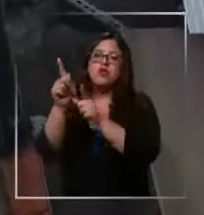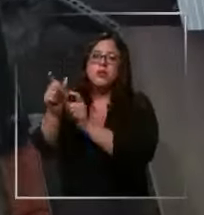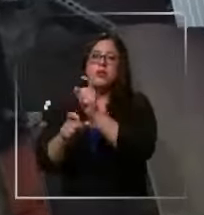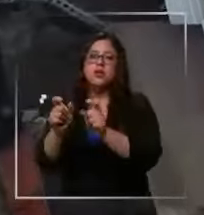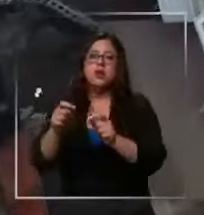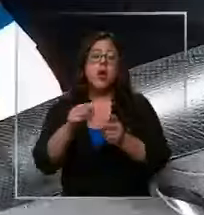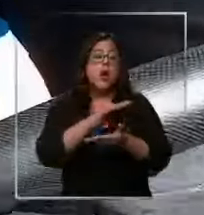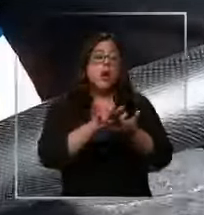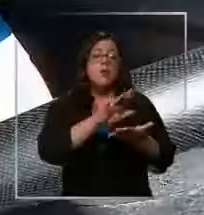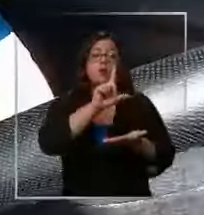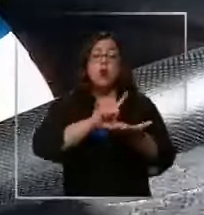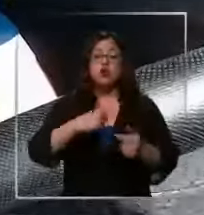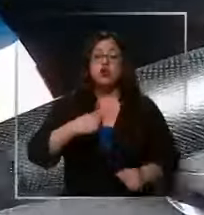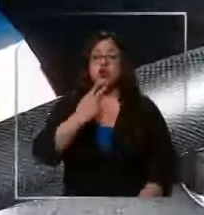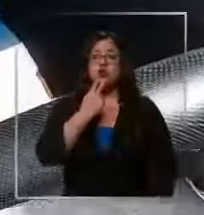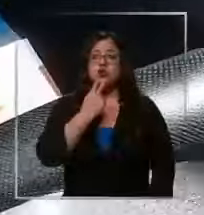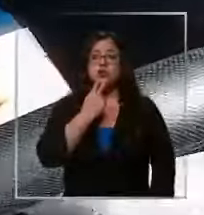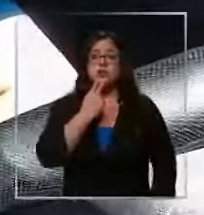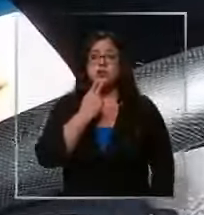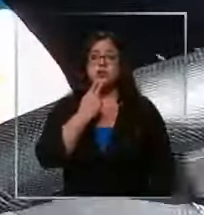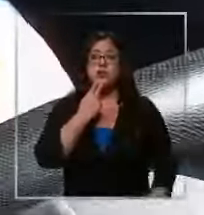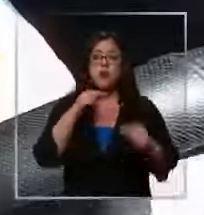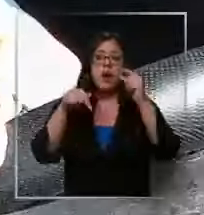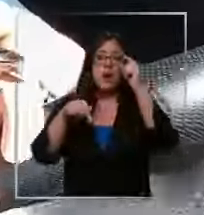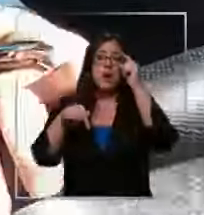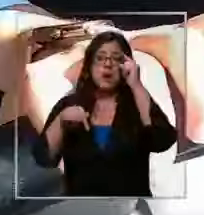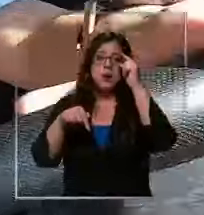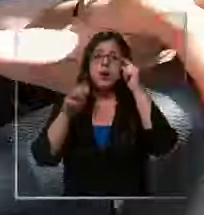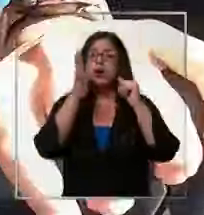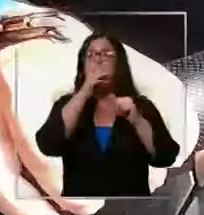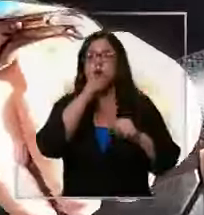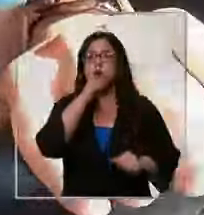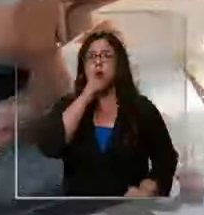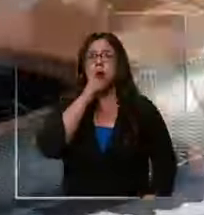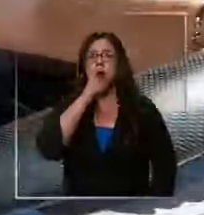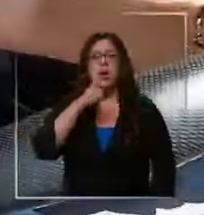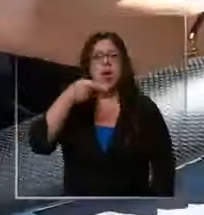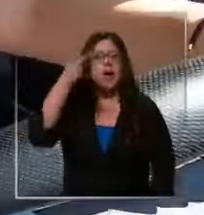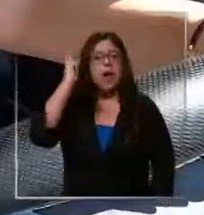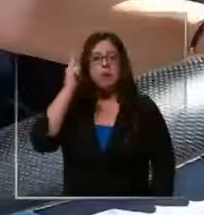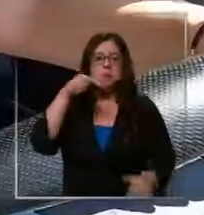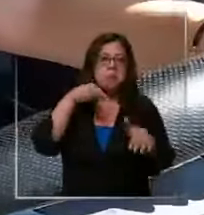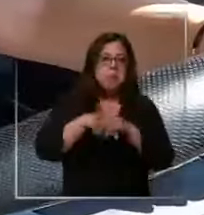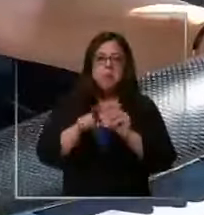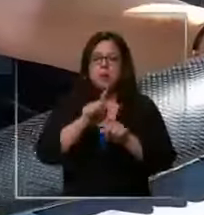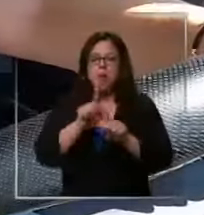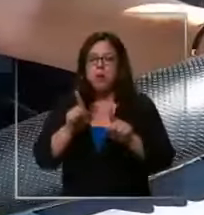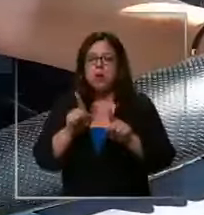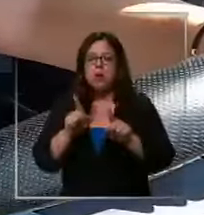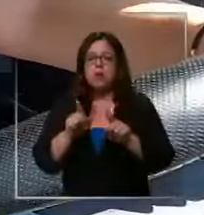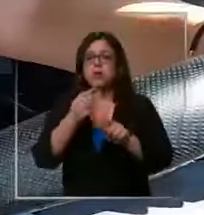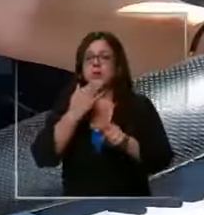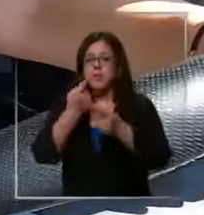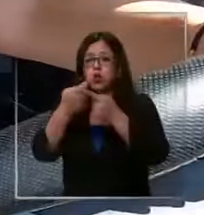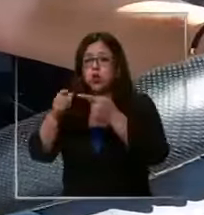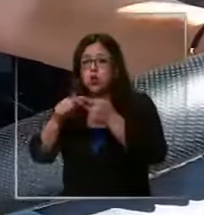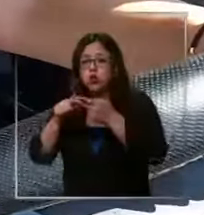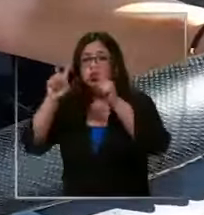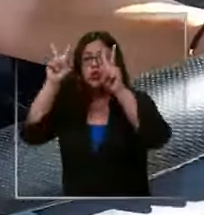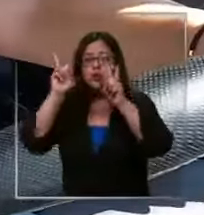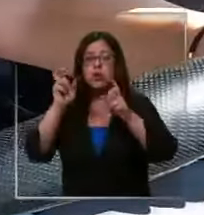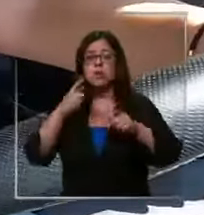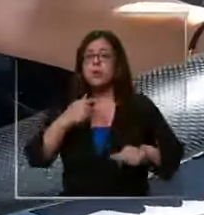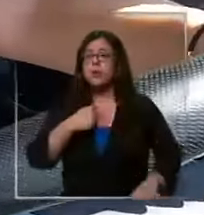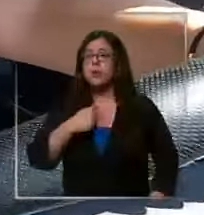sector donde yo vivo, hoy en día no existe locomoción fluida y otro de los factores que también yo